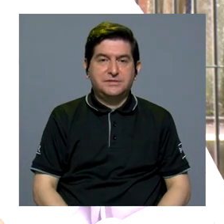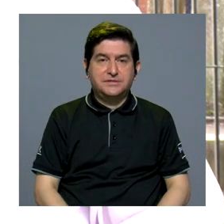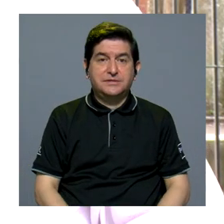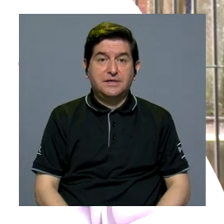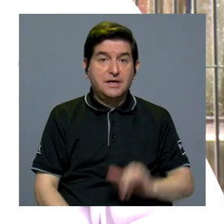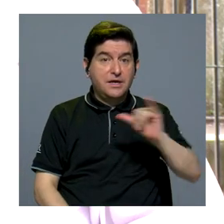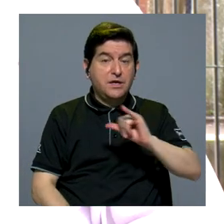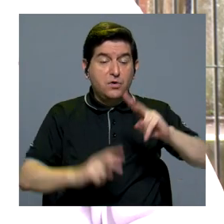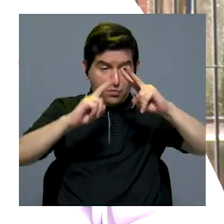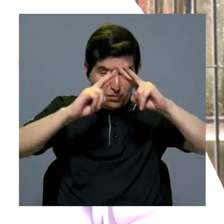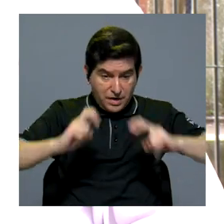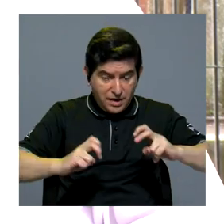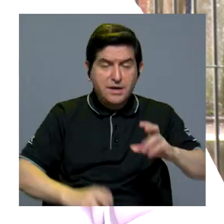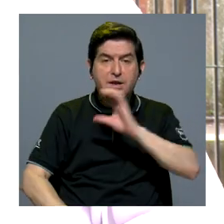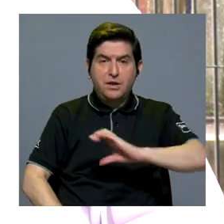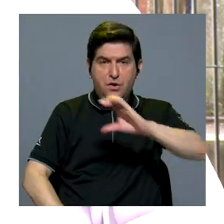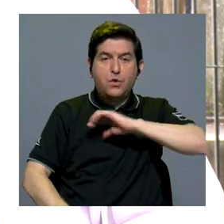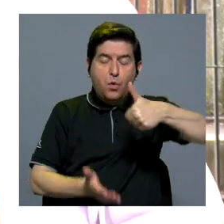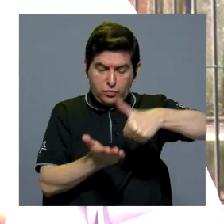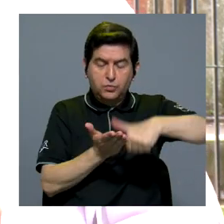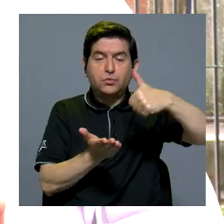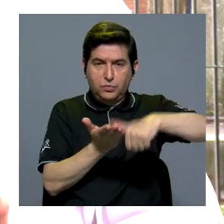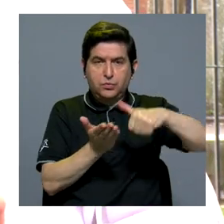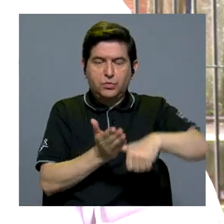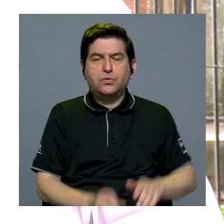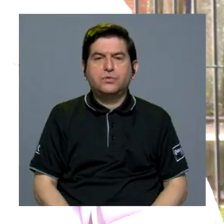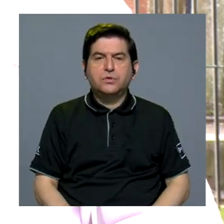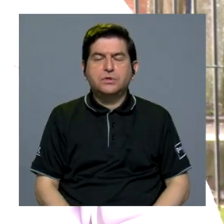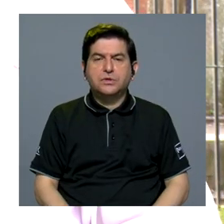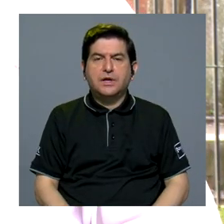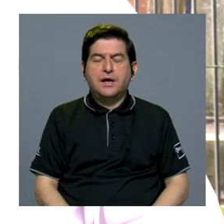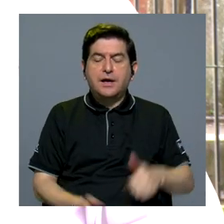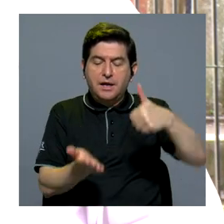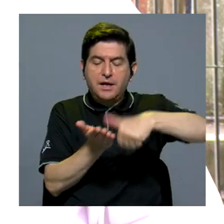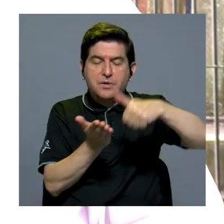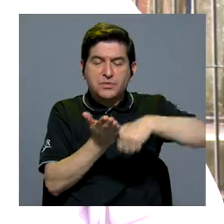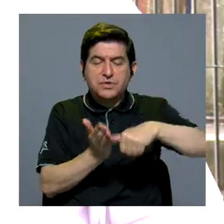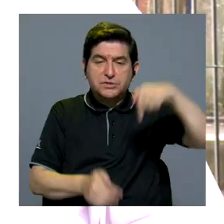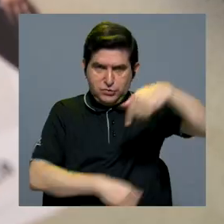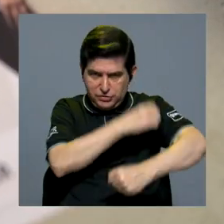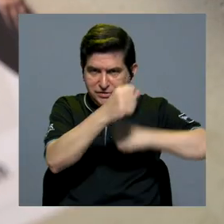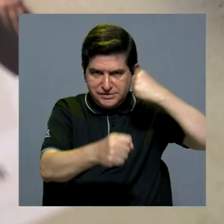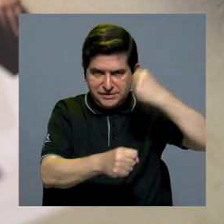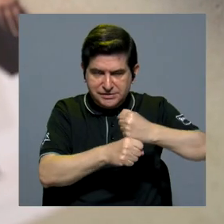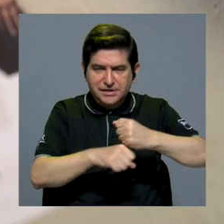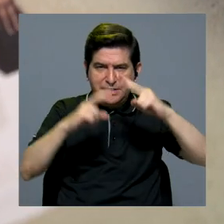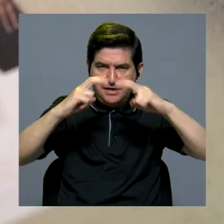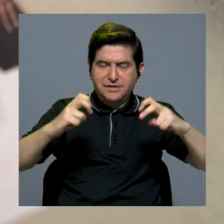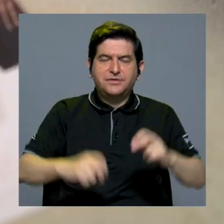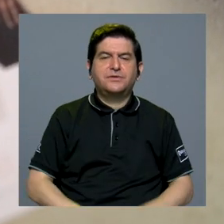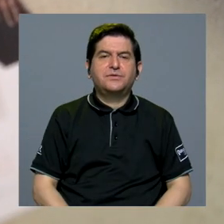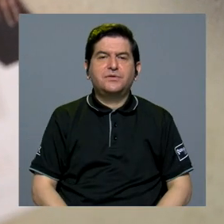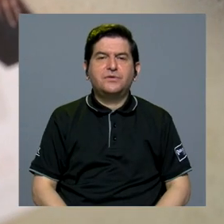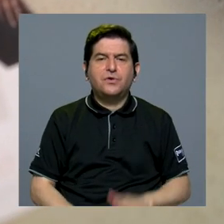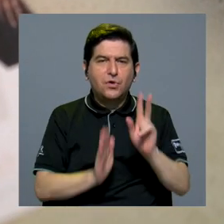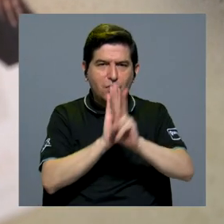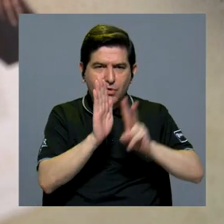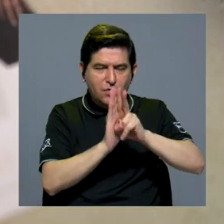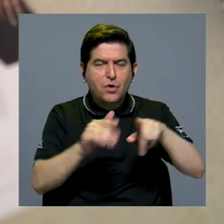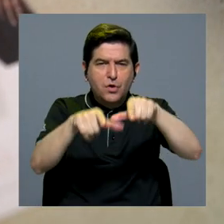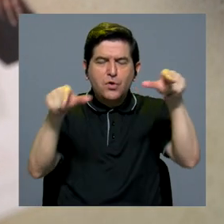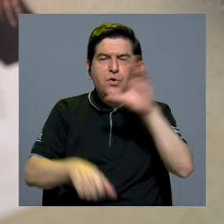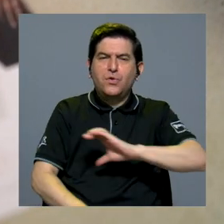eso también se hizo un análisis de comportamiento electoral, digamos, a la luz de las elecciones del presente año. El documental recorre zonas